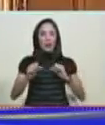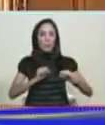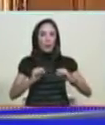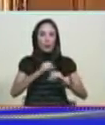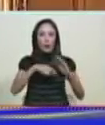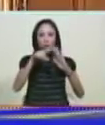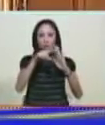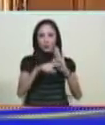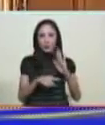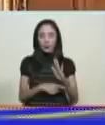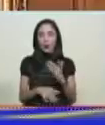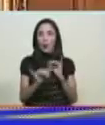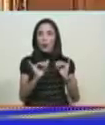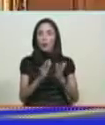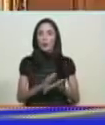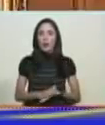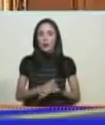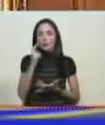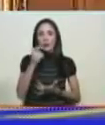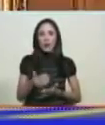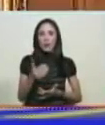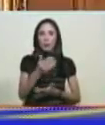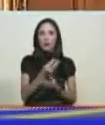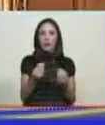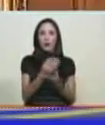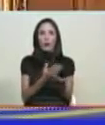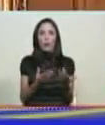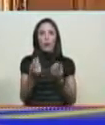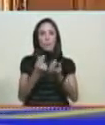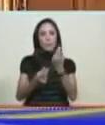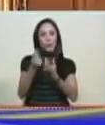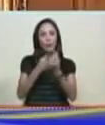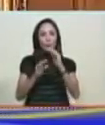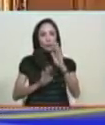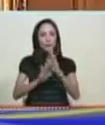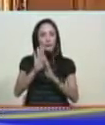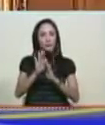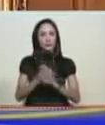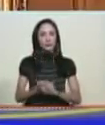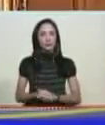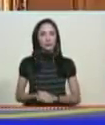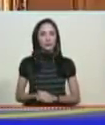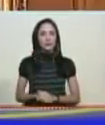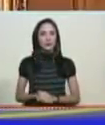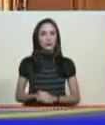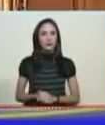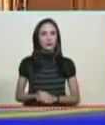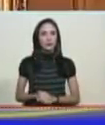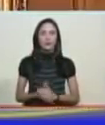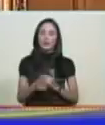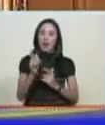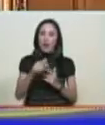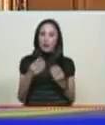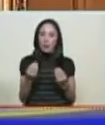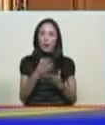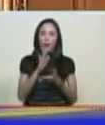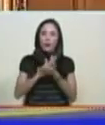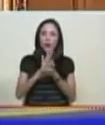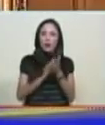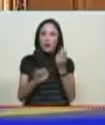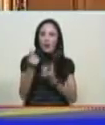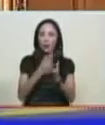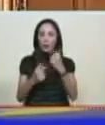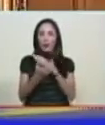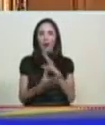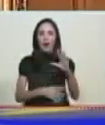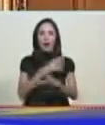uno de ellos muy importante el motor petrolero y el programa vía a la prosperidad que